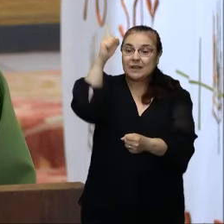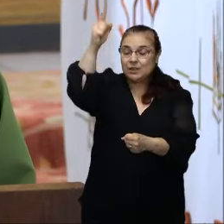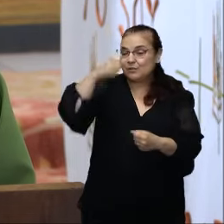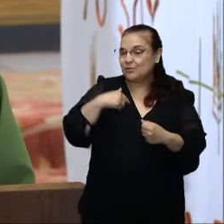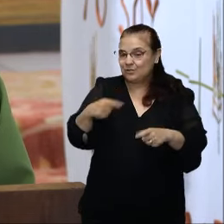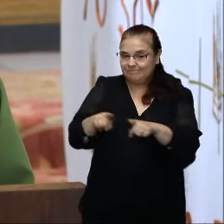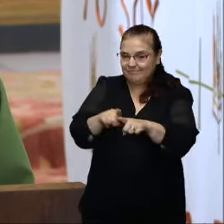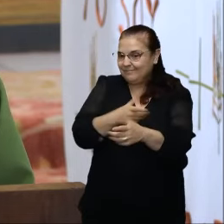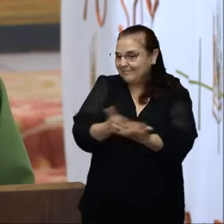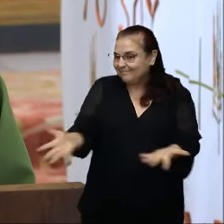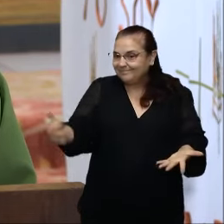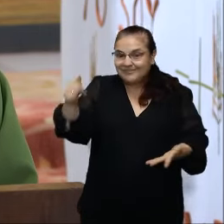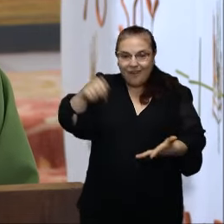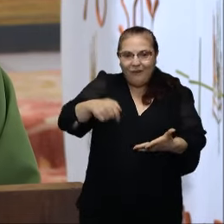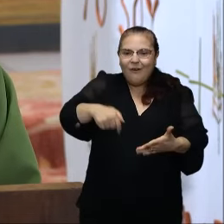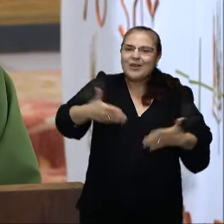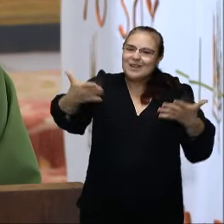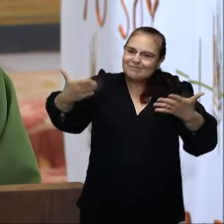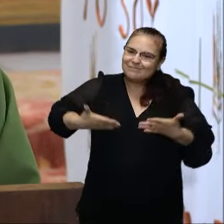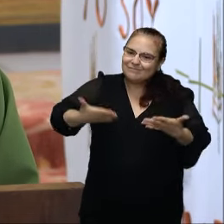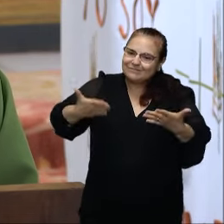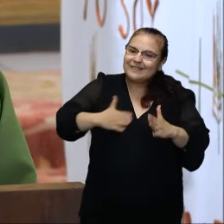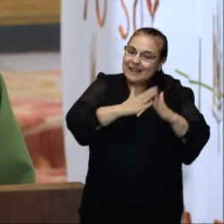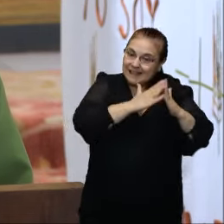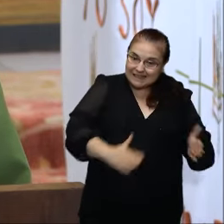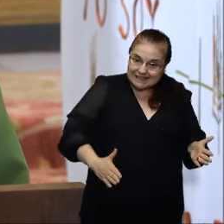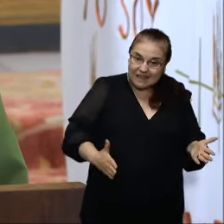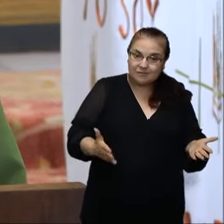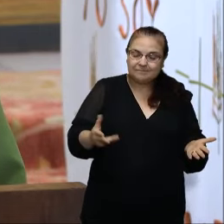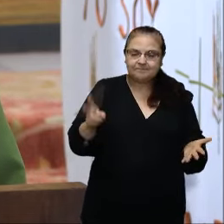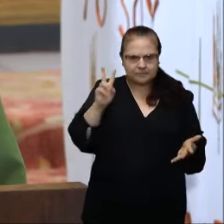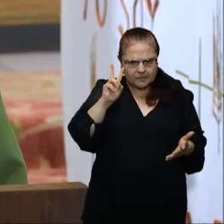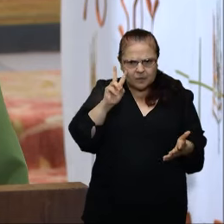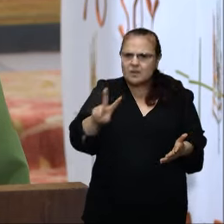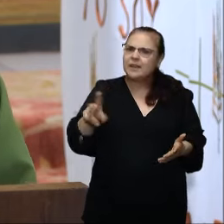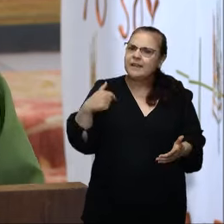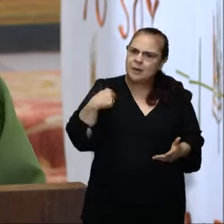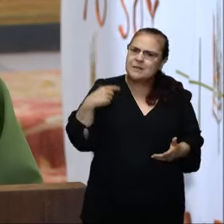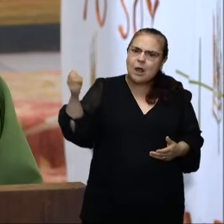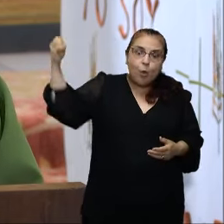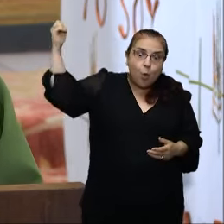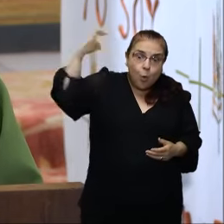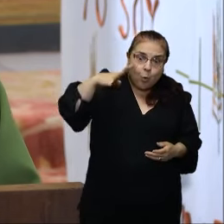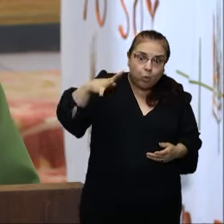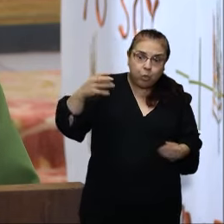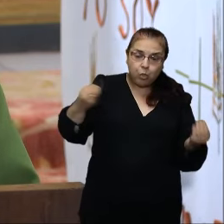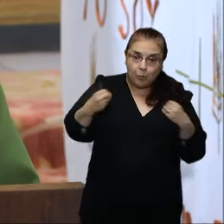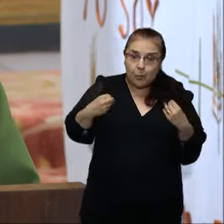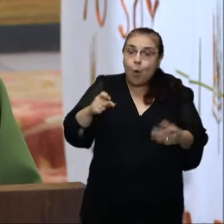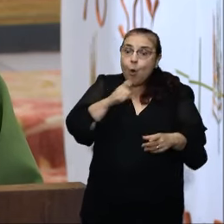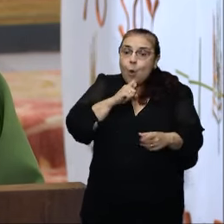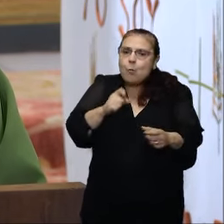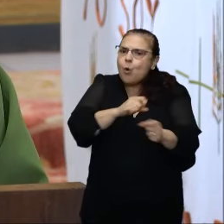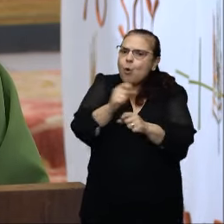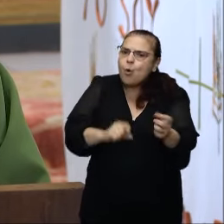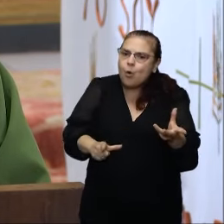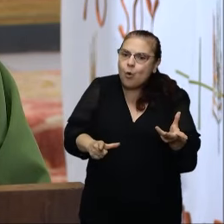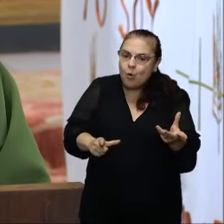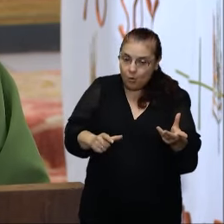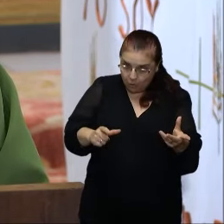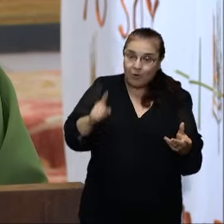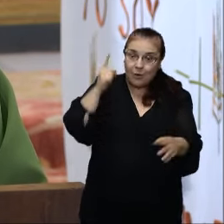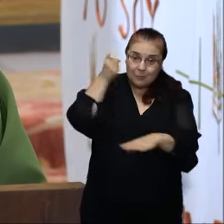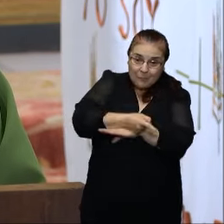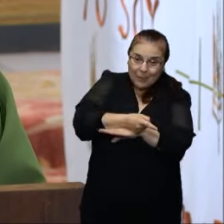nos invita hoy la Iglesia a mirar cómo estamos viviendo esa luz, ese mandato que es de amor.